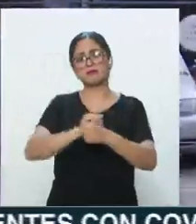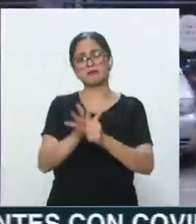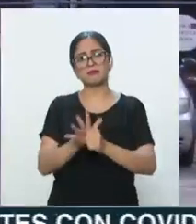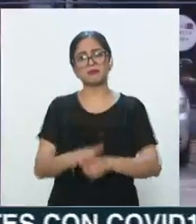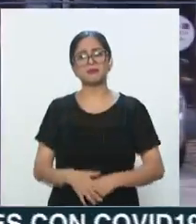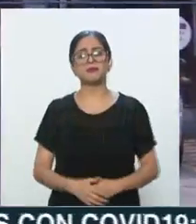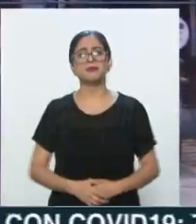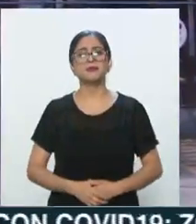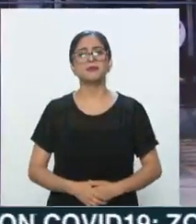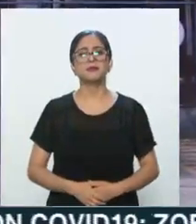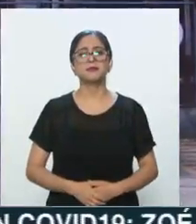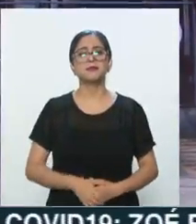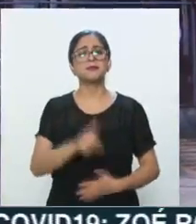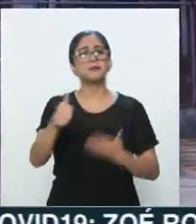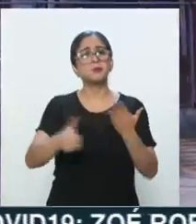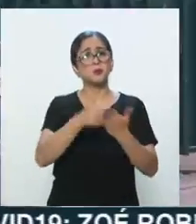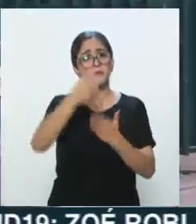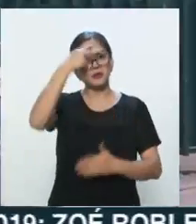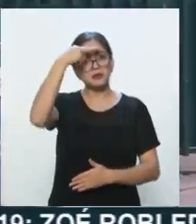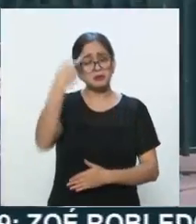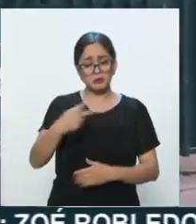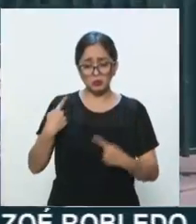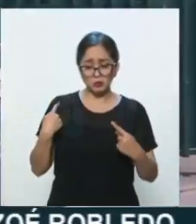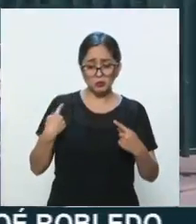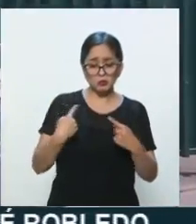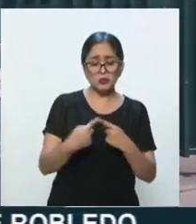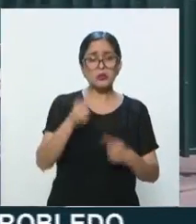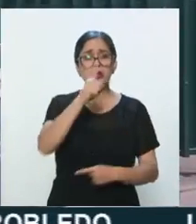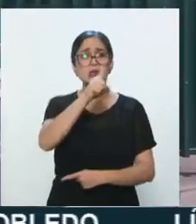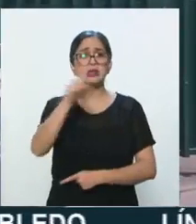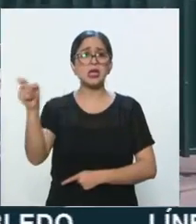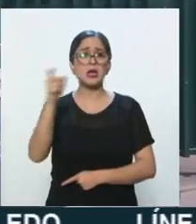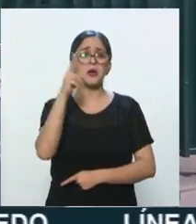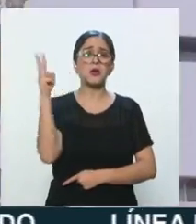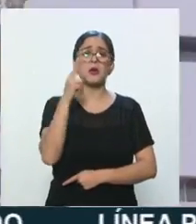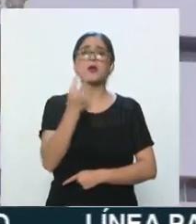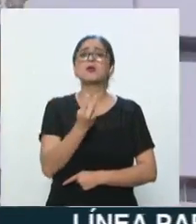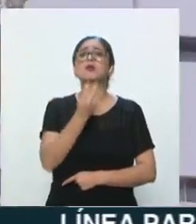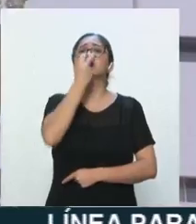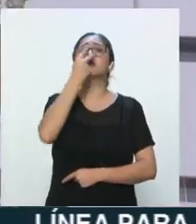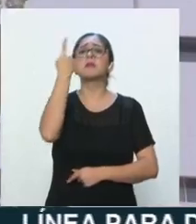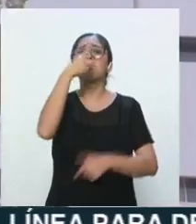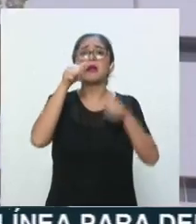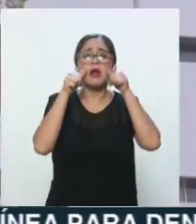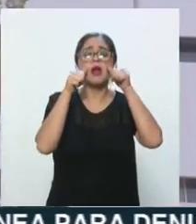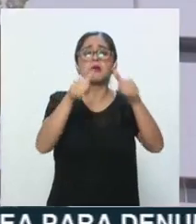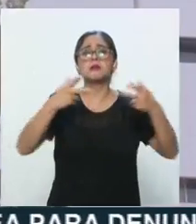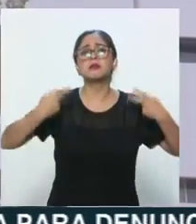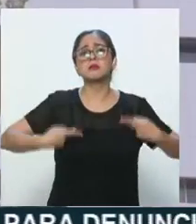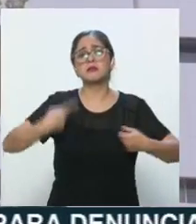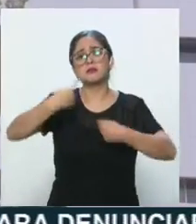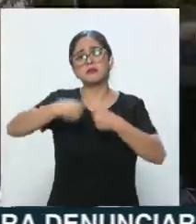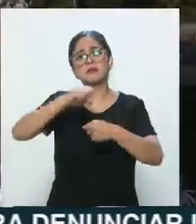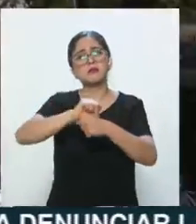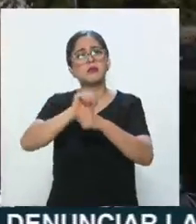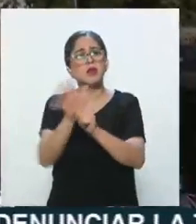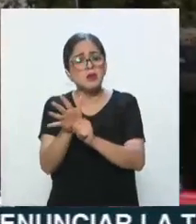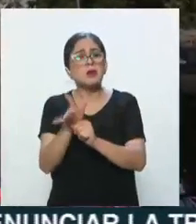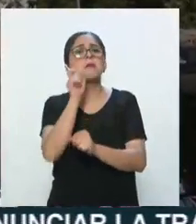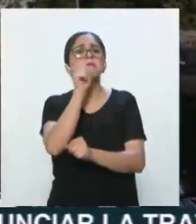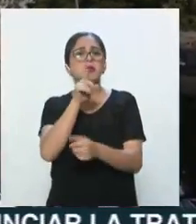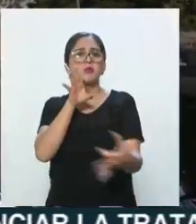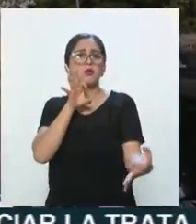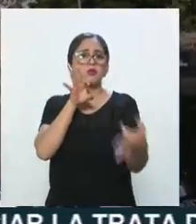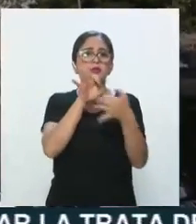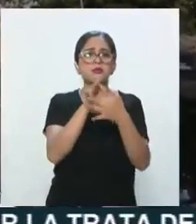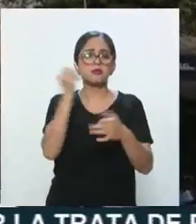La Ciudad de México sumará en las próximas horas 100 ventiladores para la atención de pacientes COVID-19. Esto ha unado al